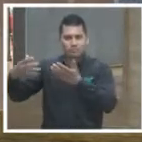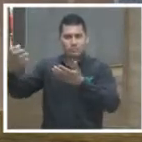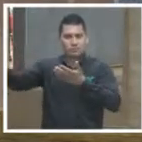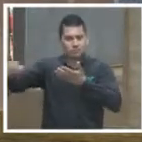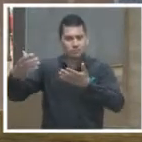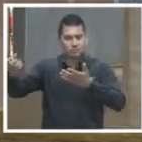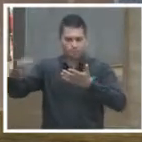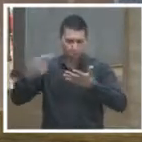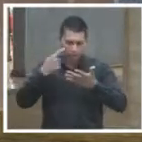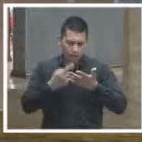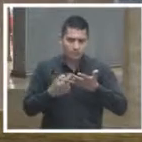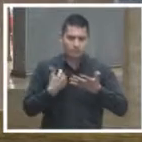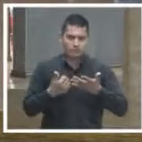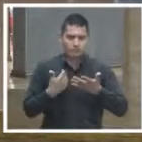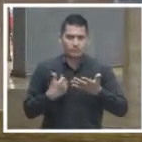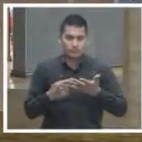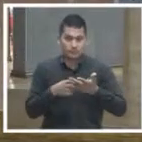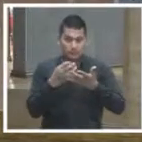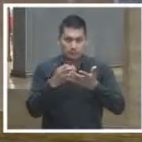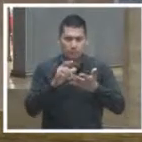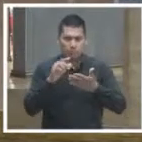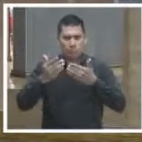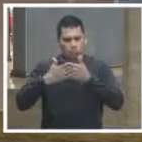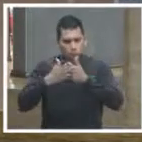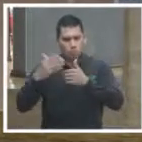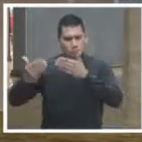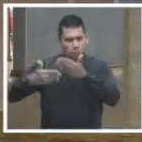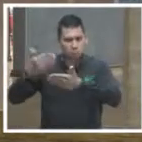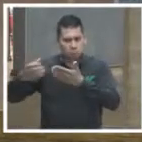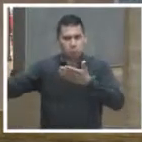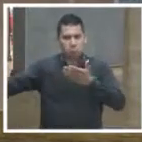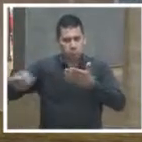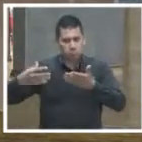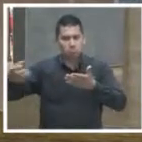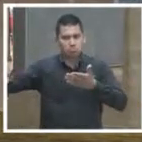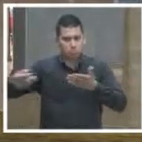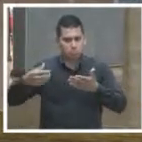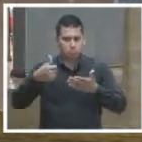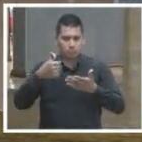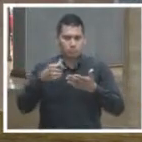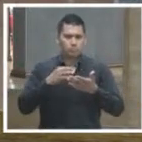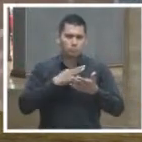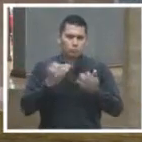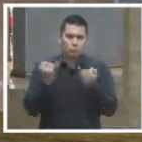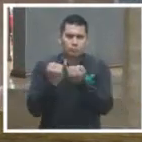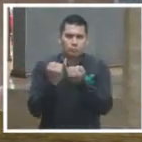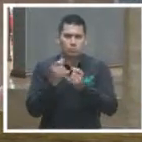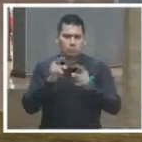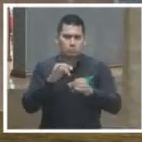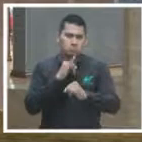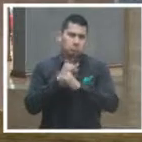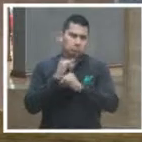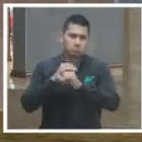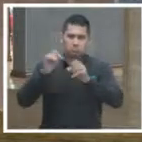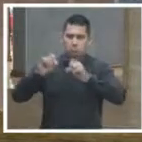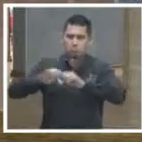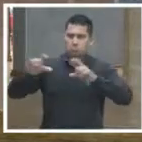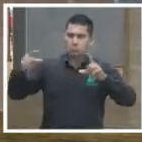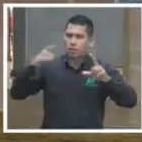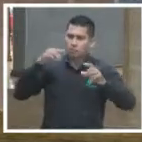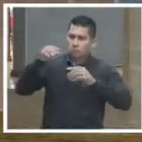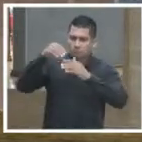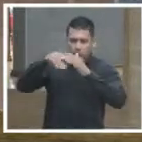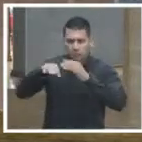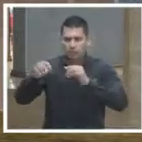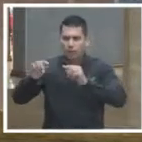pero luego habrá un esquema de notificación formal se puede consultar públicamente los casos esto entonces